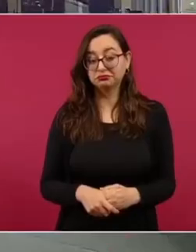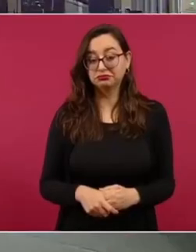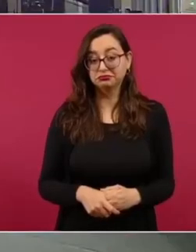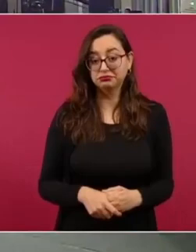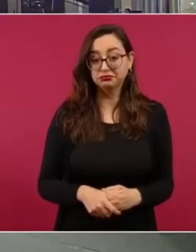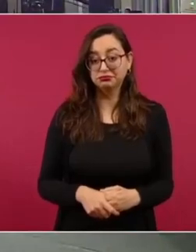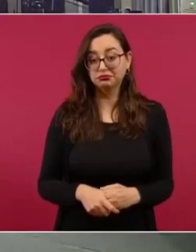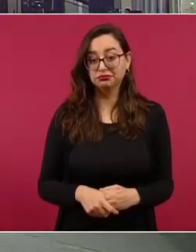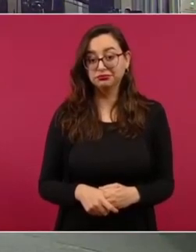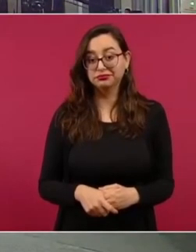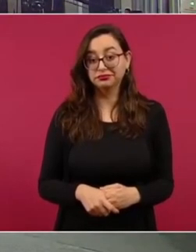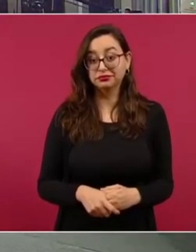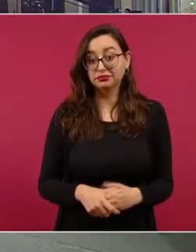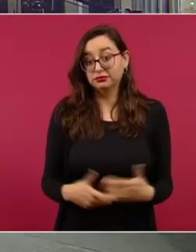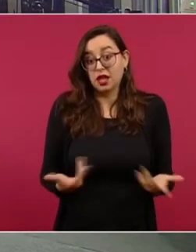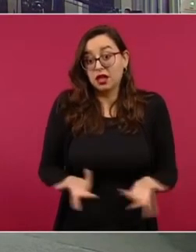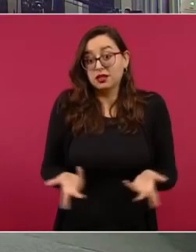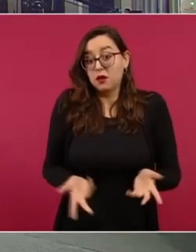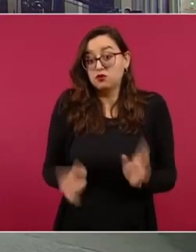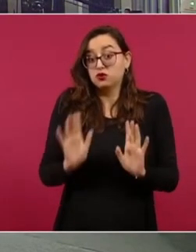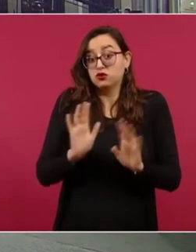Entonces, ¿qué hacer antes?